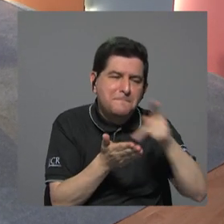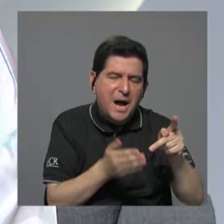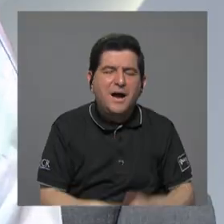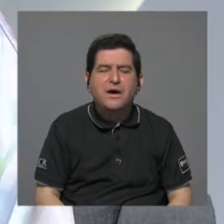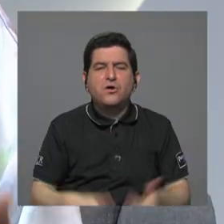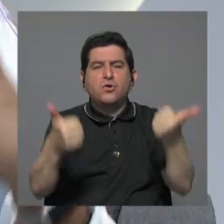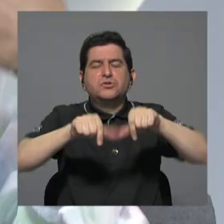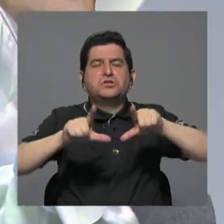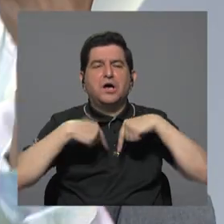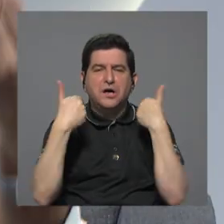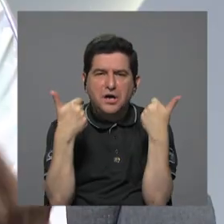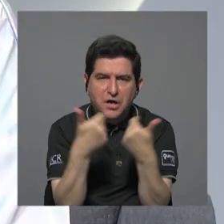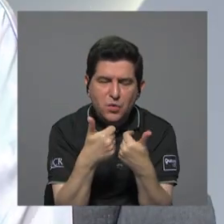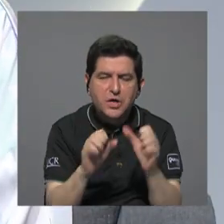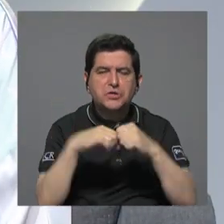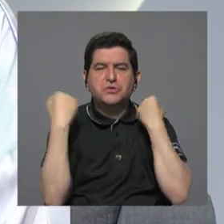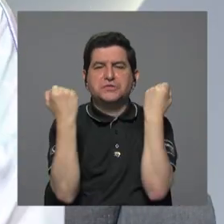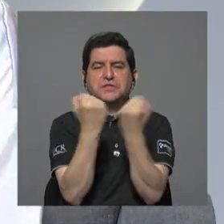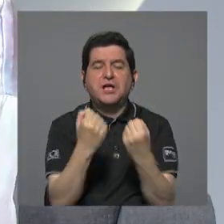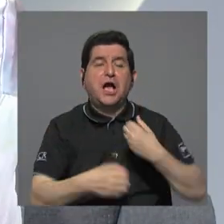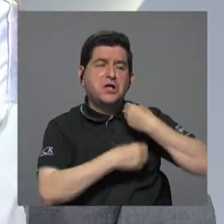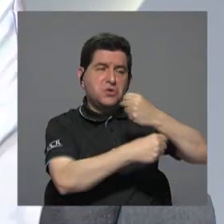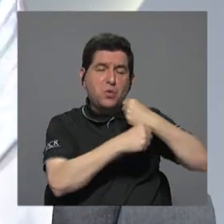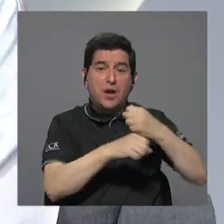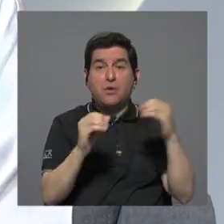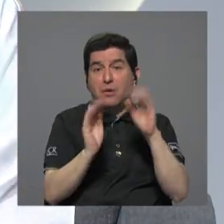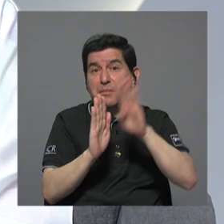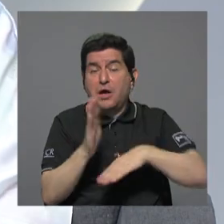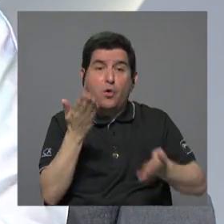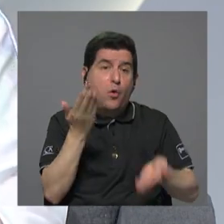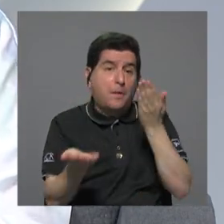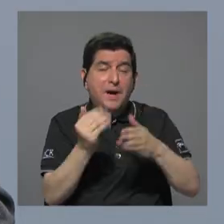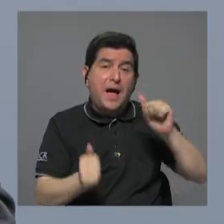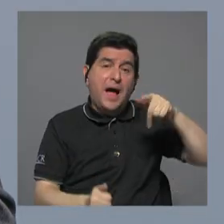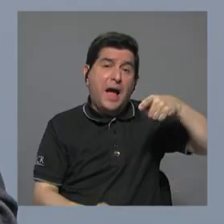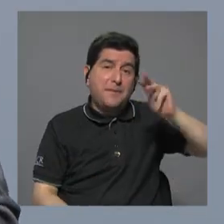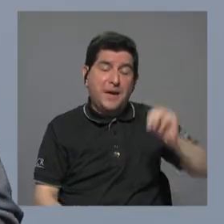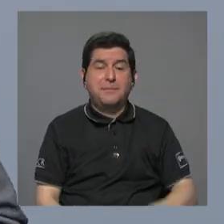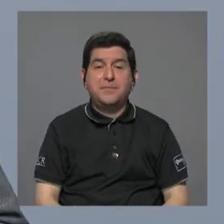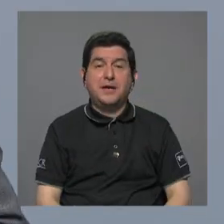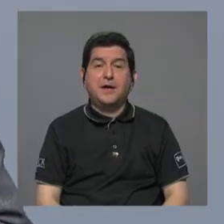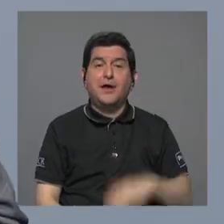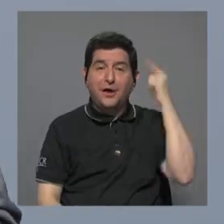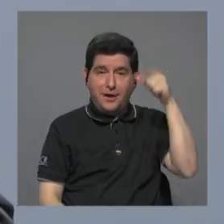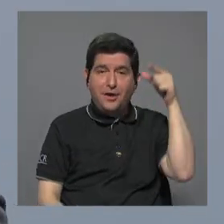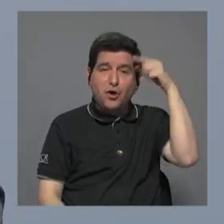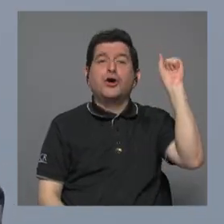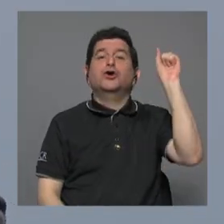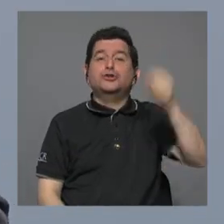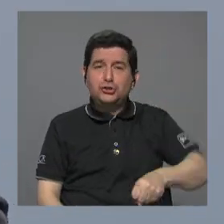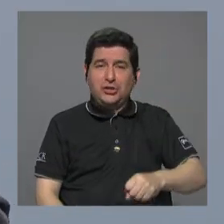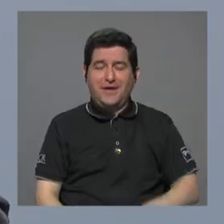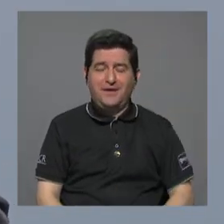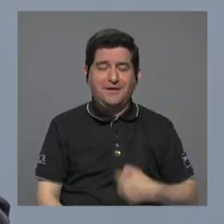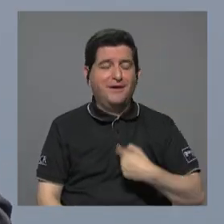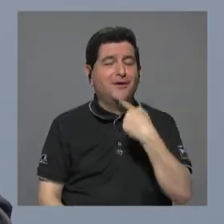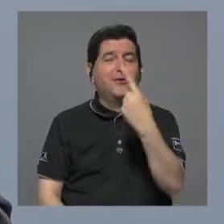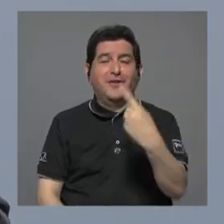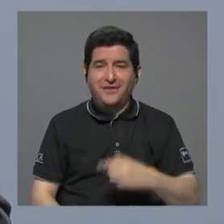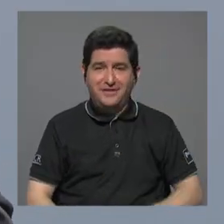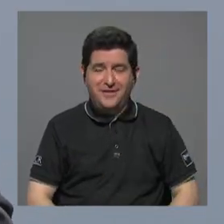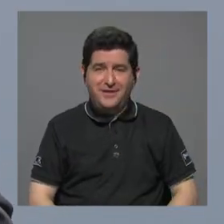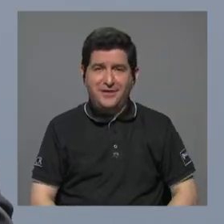convención colectiva con todo y sus huelgas que APM Terminals por supuesto que sí y le voy a decir lo siguiente